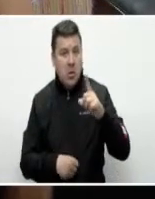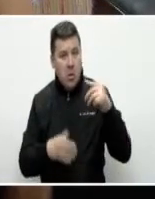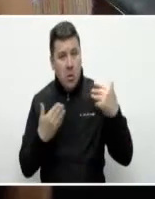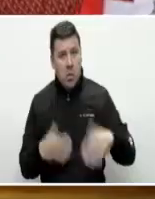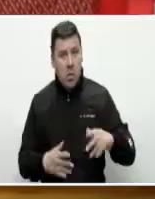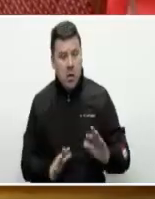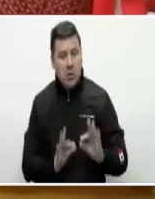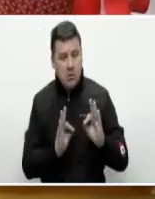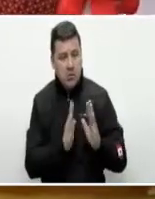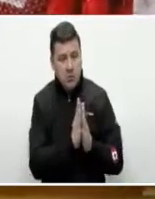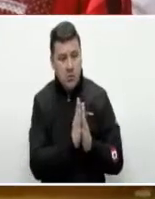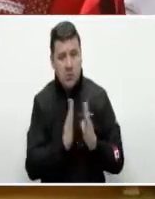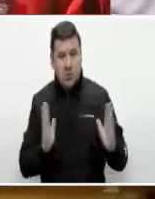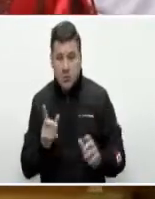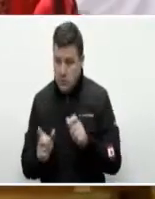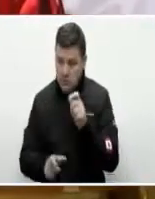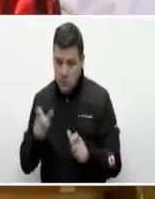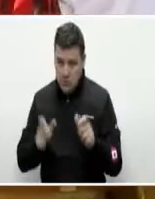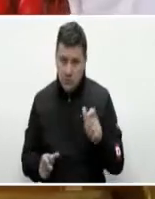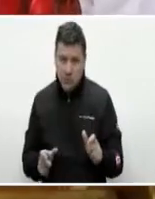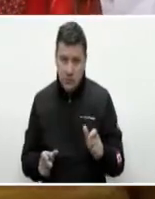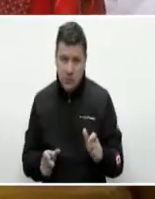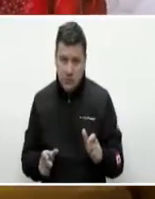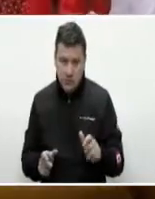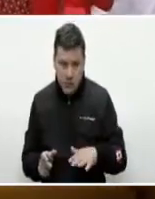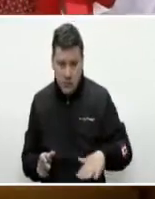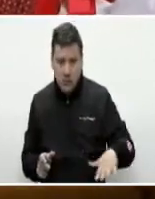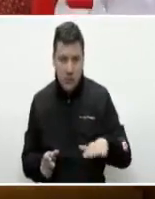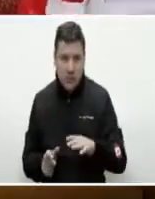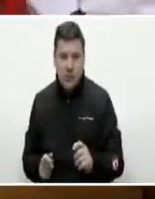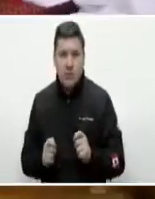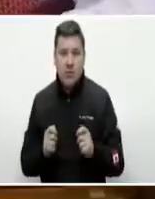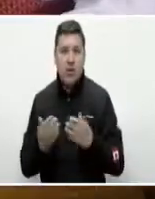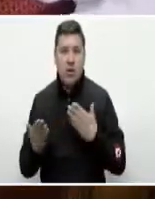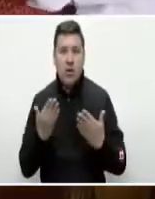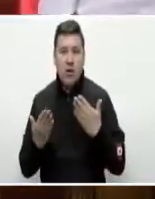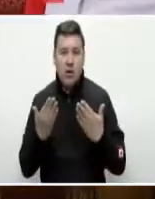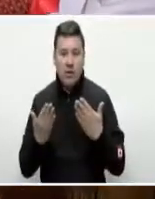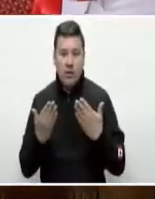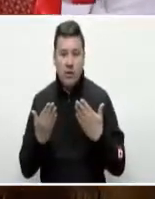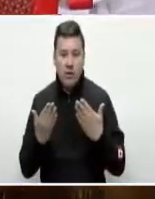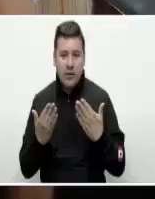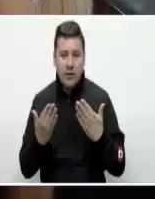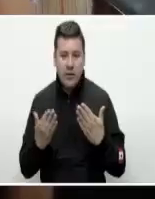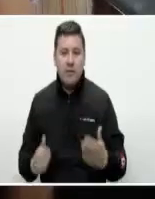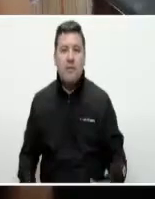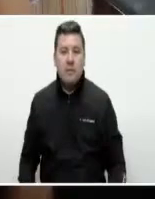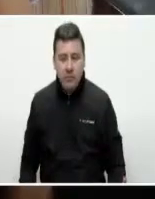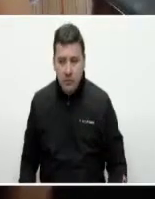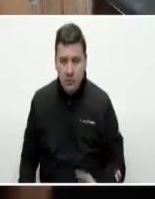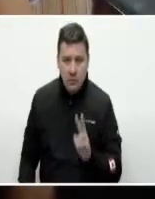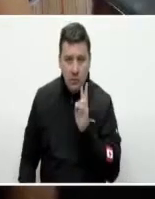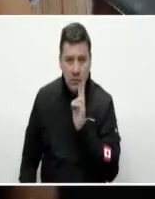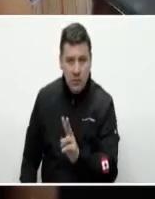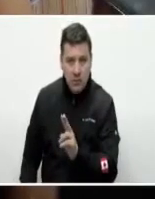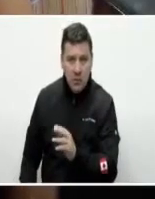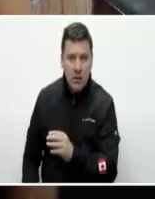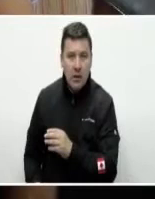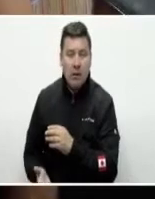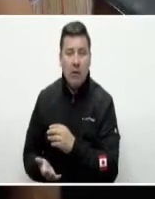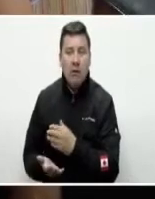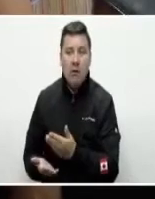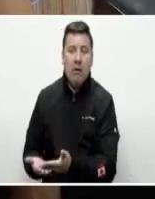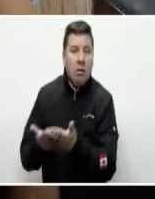garantizar que estas personas tengan oportunidad y crear empleo de hecho. Yo he visto que el apoyo que brinda el SENA